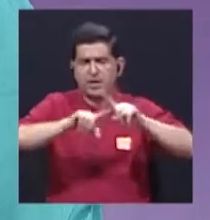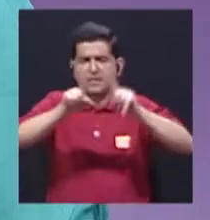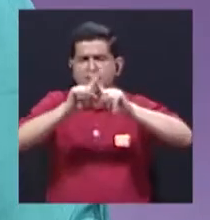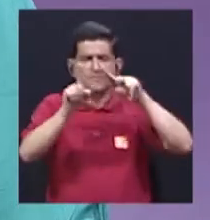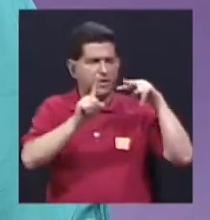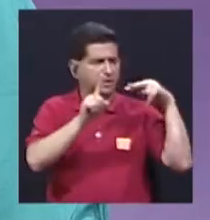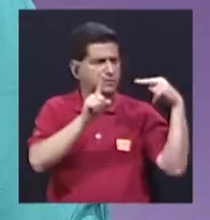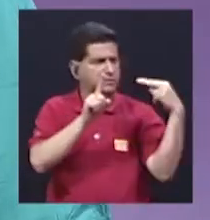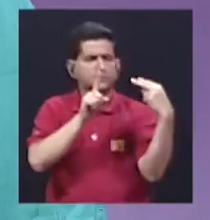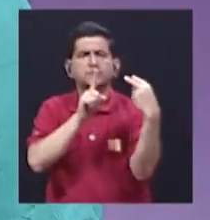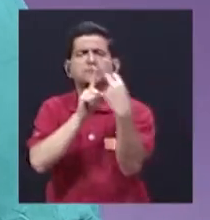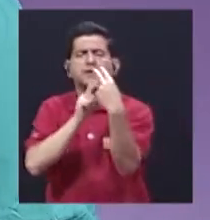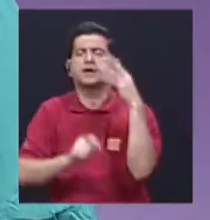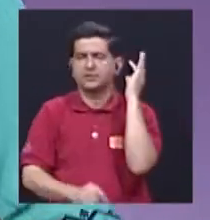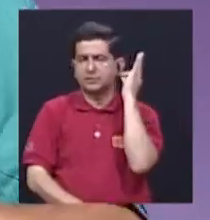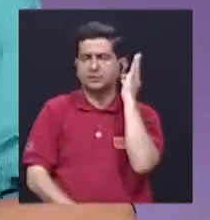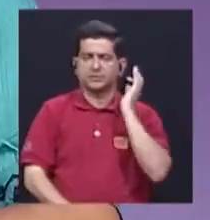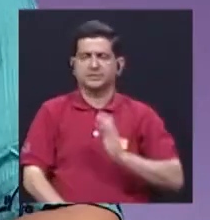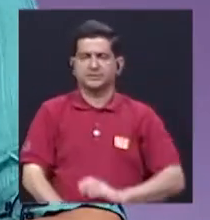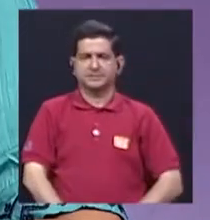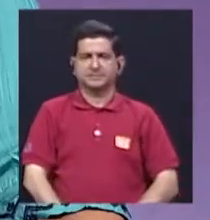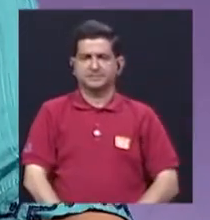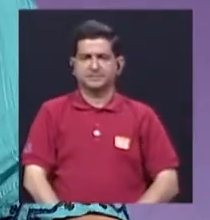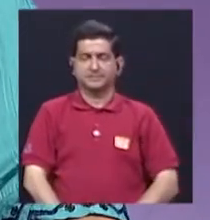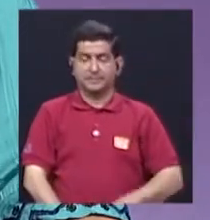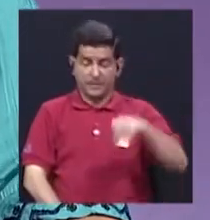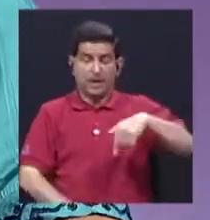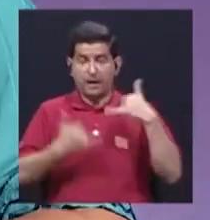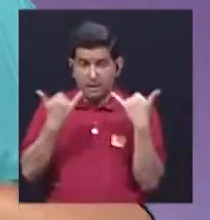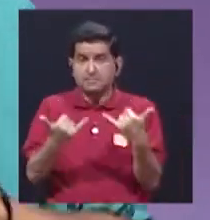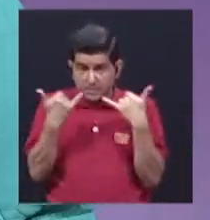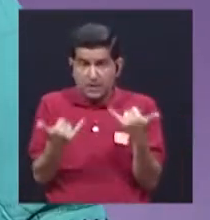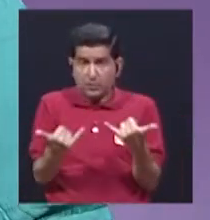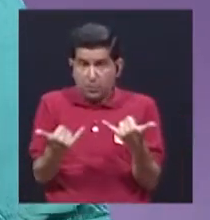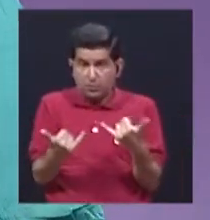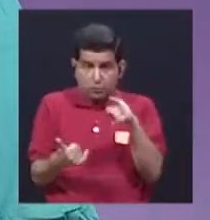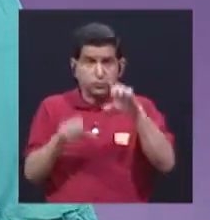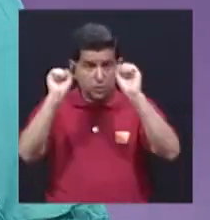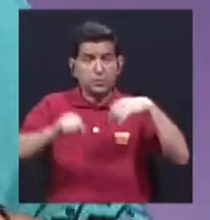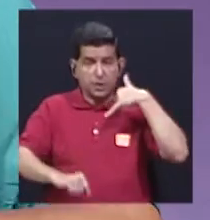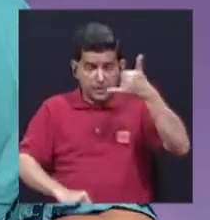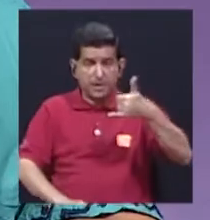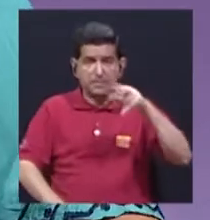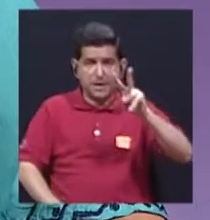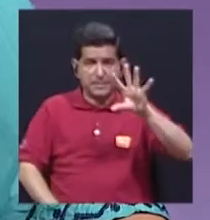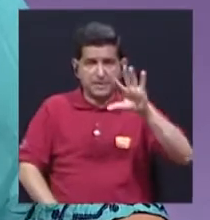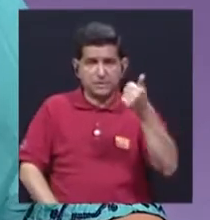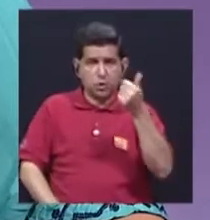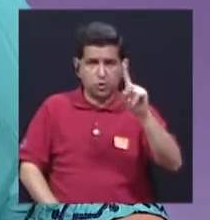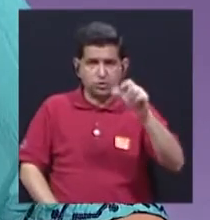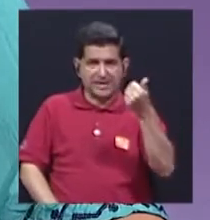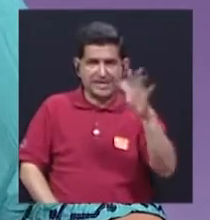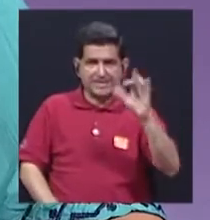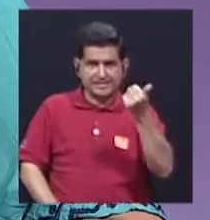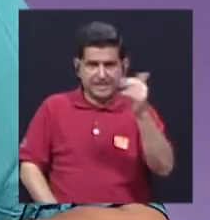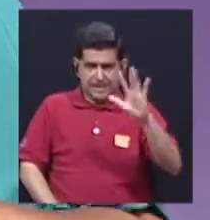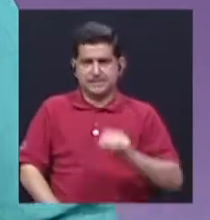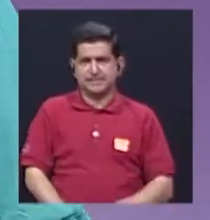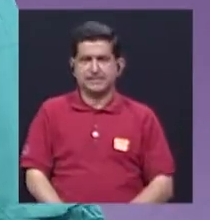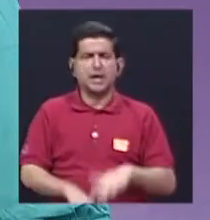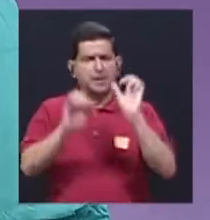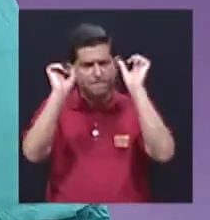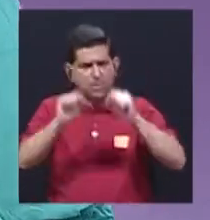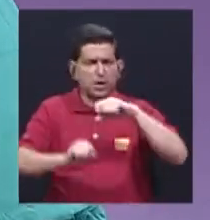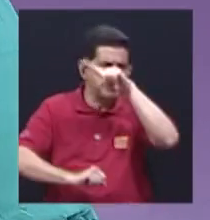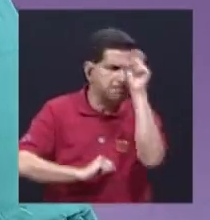diversas miradas femeninas. Estamos en vivo. Usted puede llamar al 25 11 15 15 para